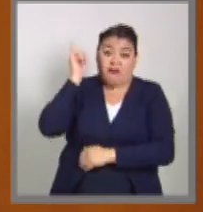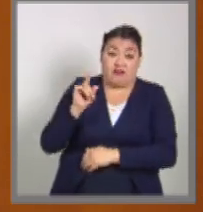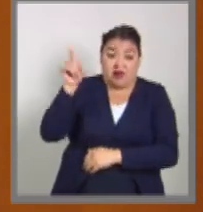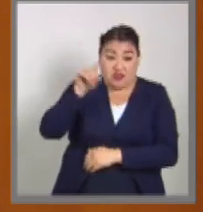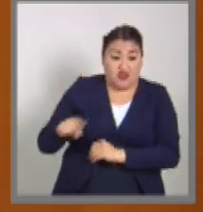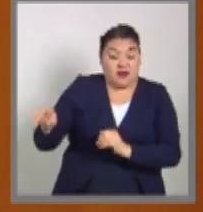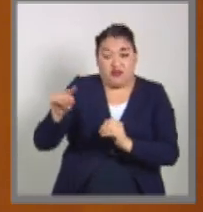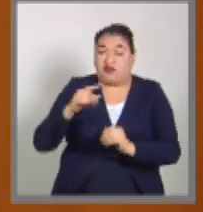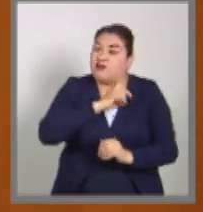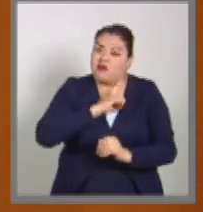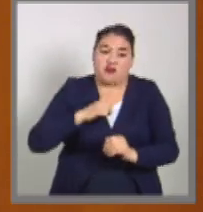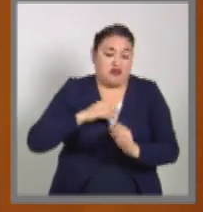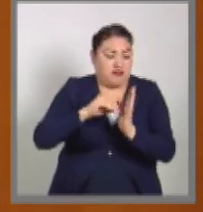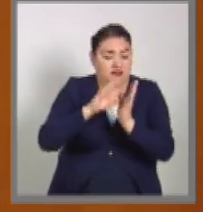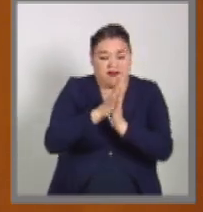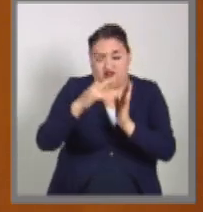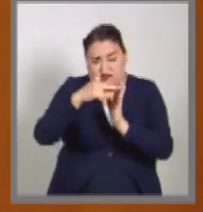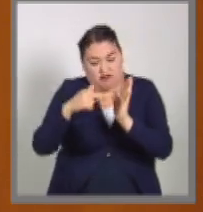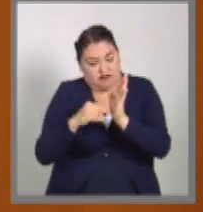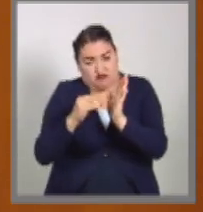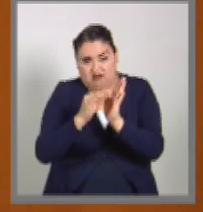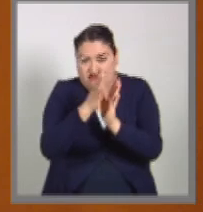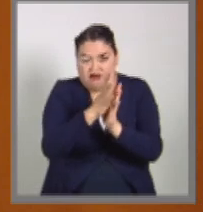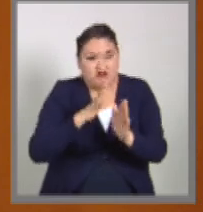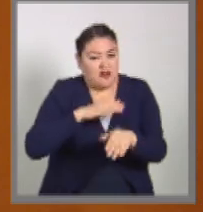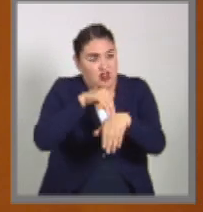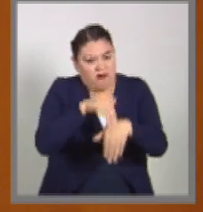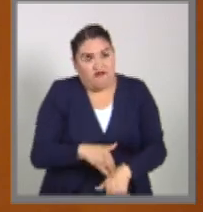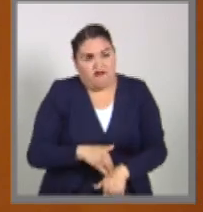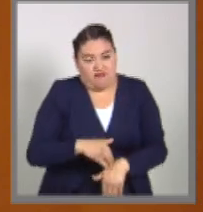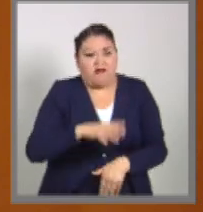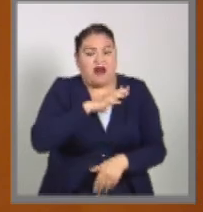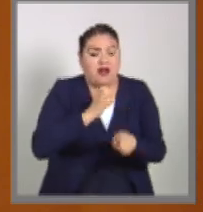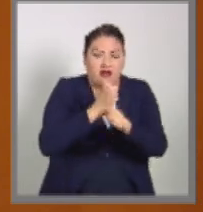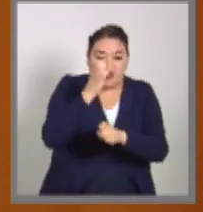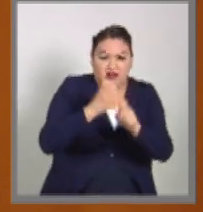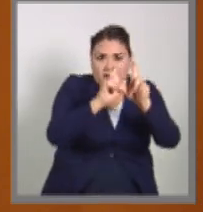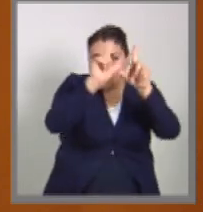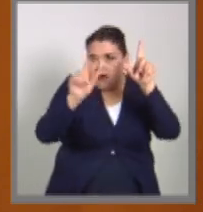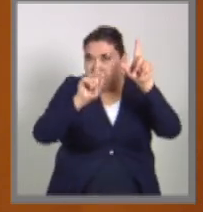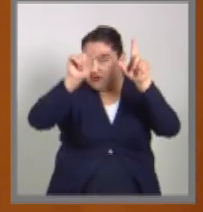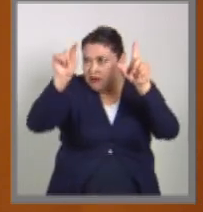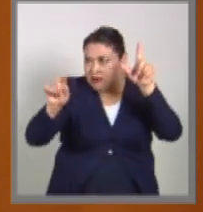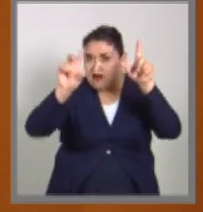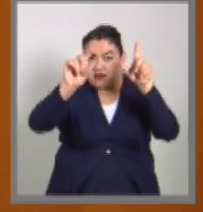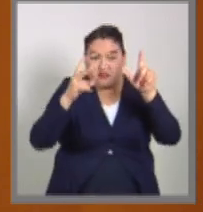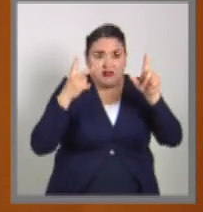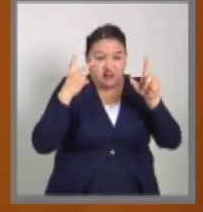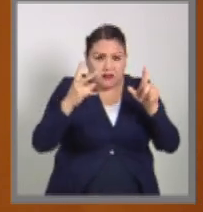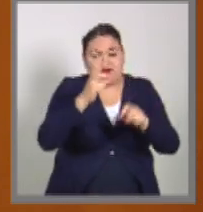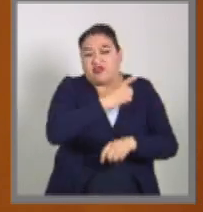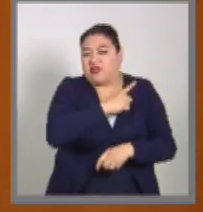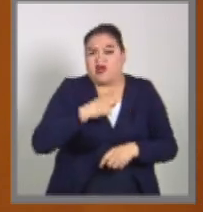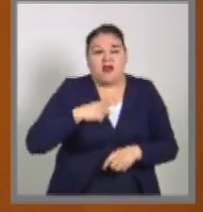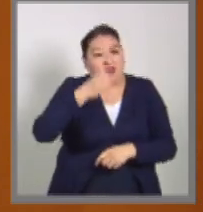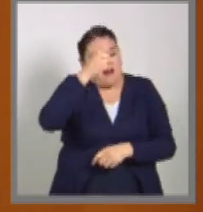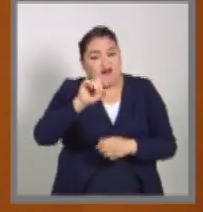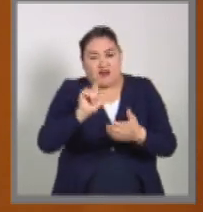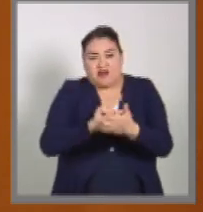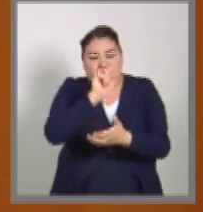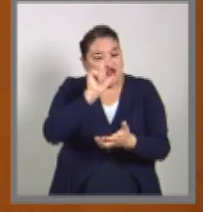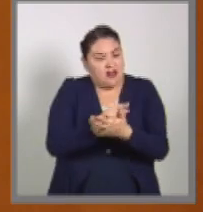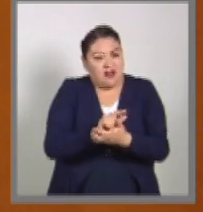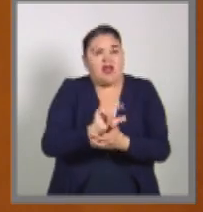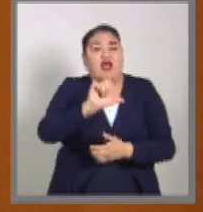que cumplir en tiempo y forma también en las treinta y dos entidades federativas de una ley con estas